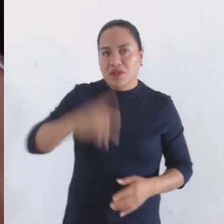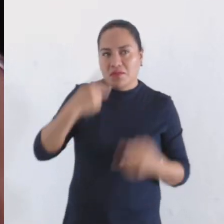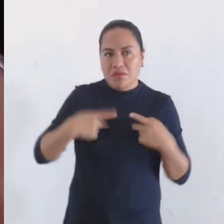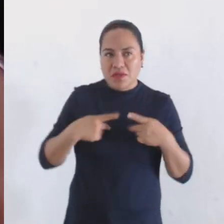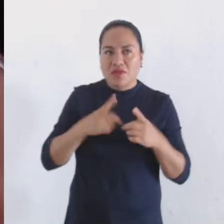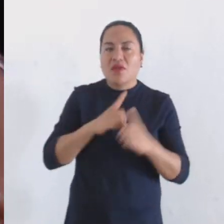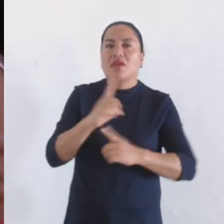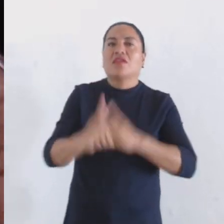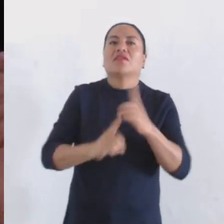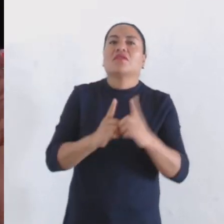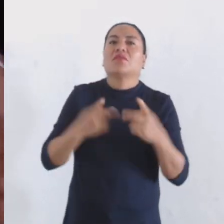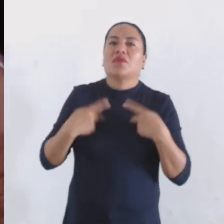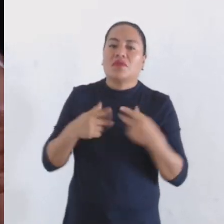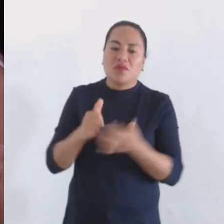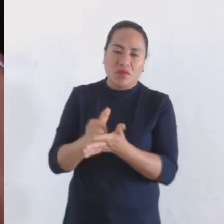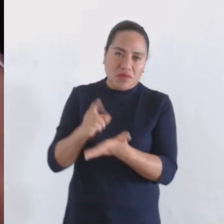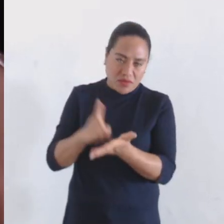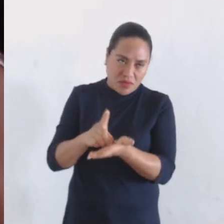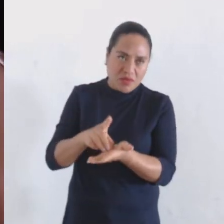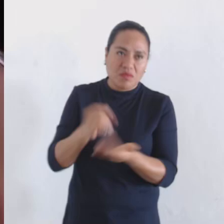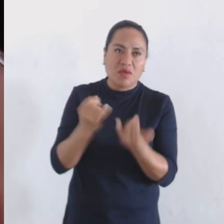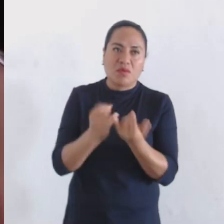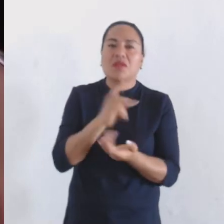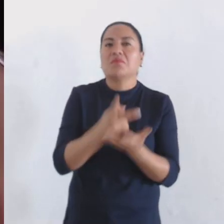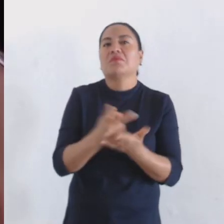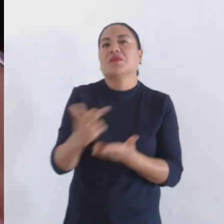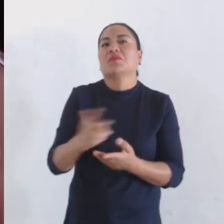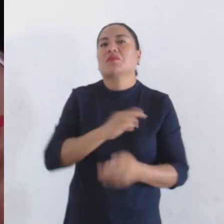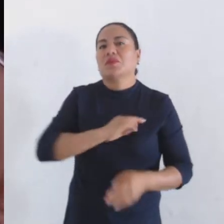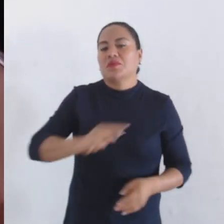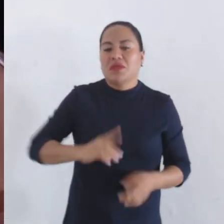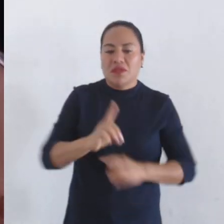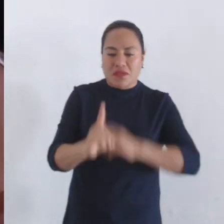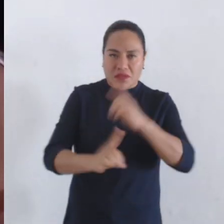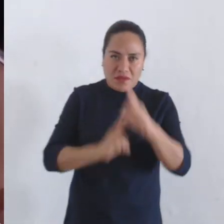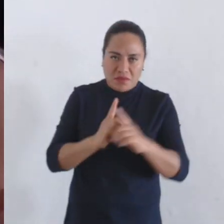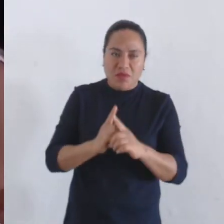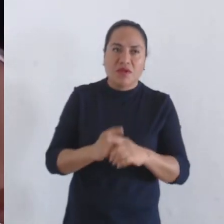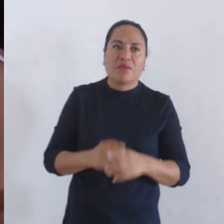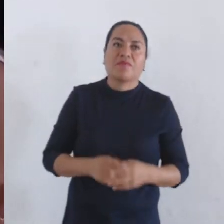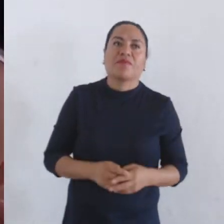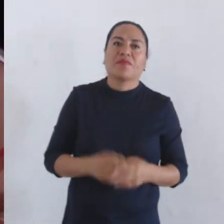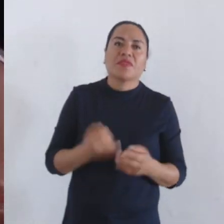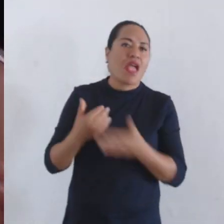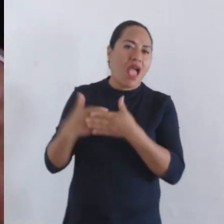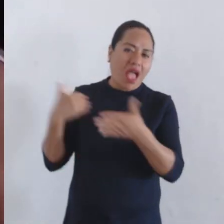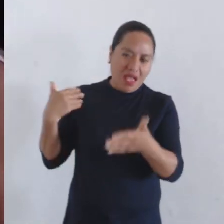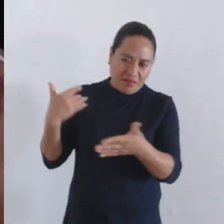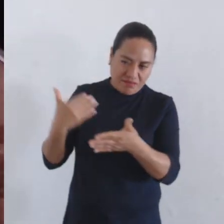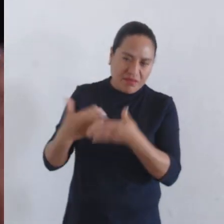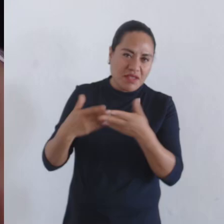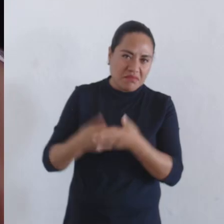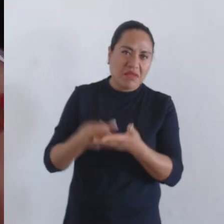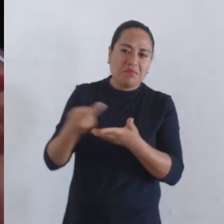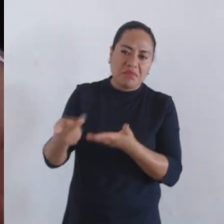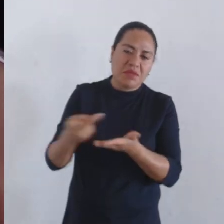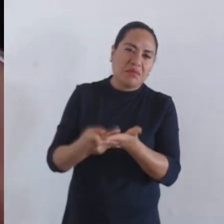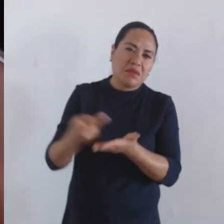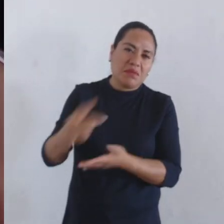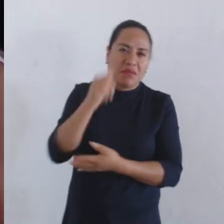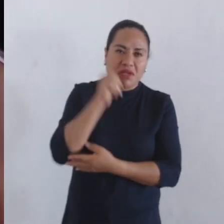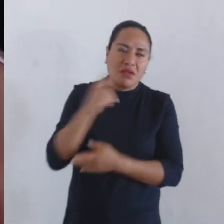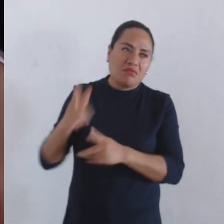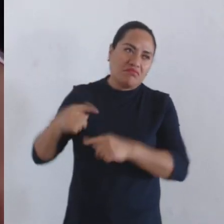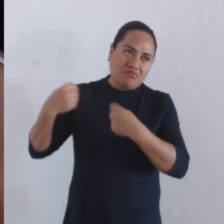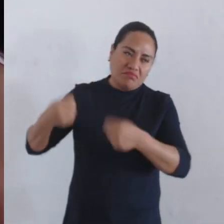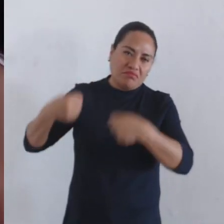adaptado como de el premio municipal del deporte que se venía entregando prácticamente como una mera tradición de entrega